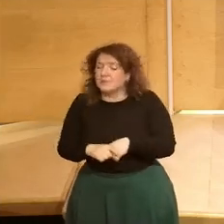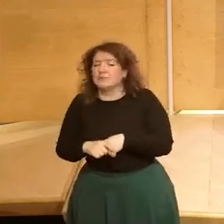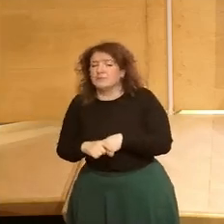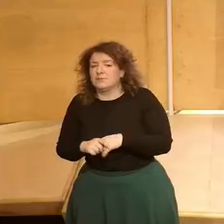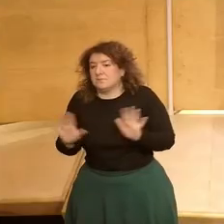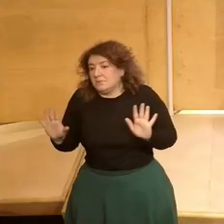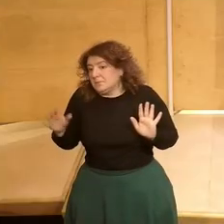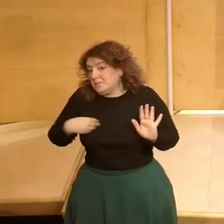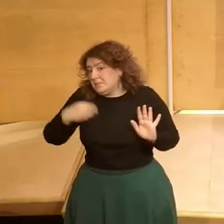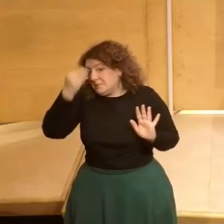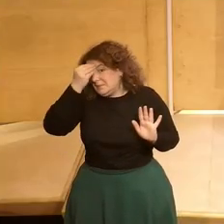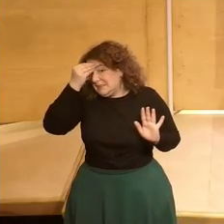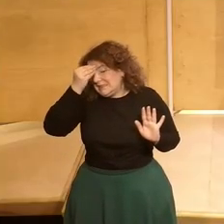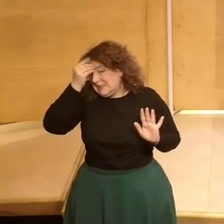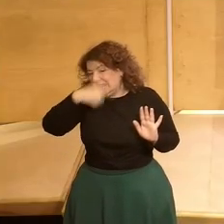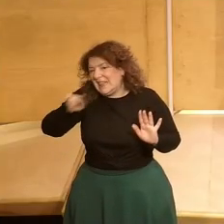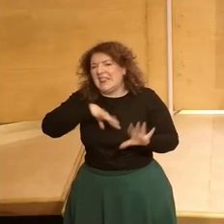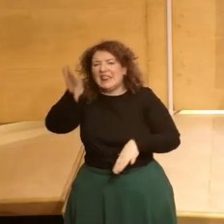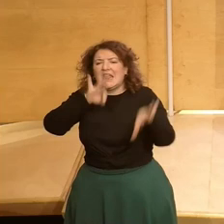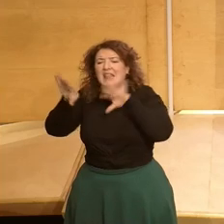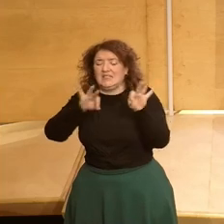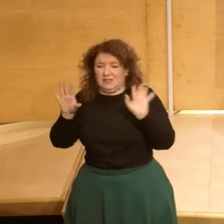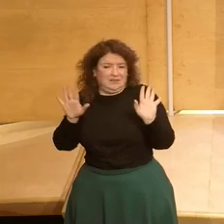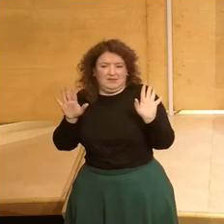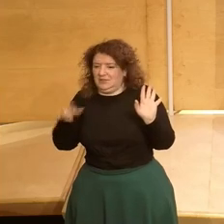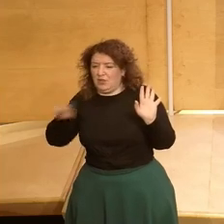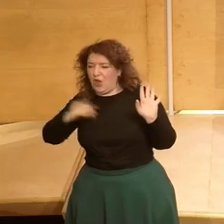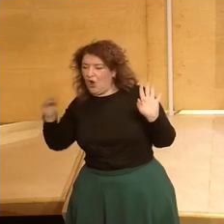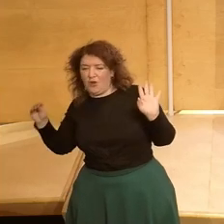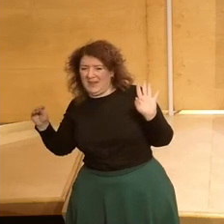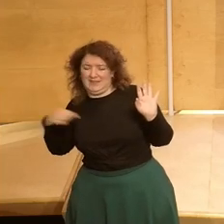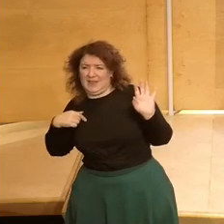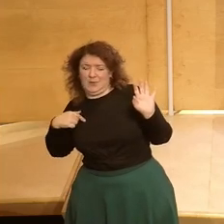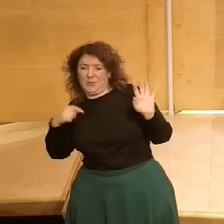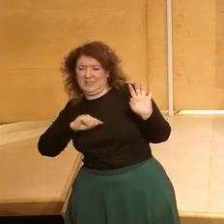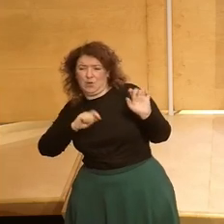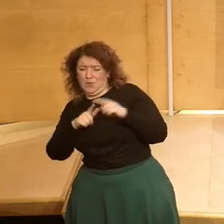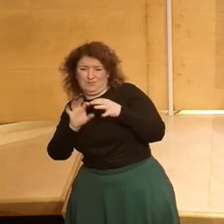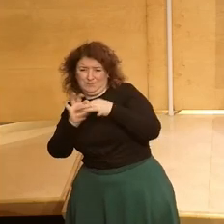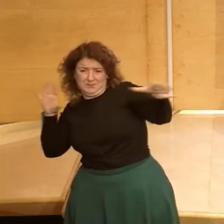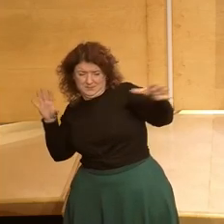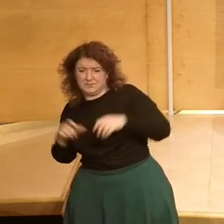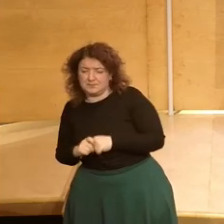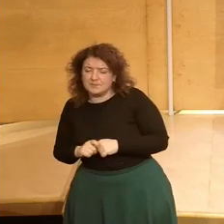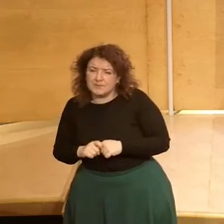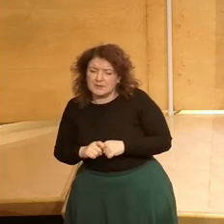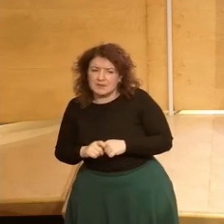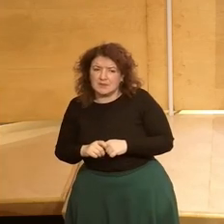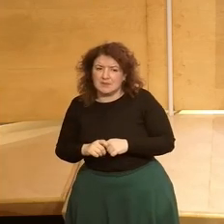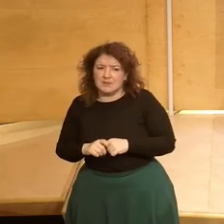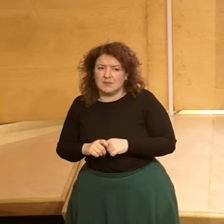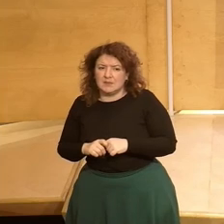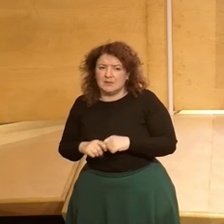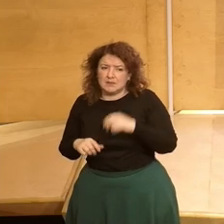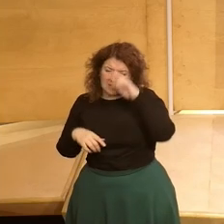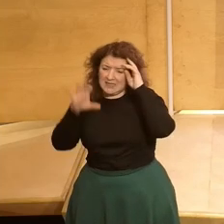esto creo que también condiciona mucho que el poder de decisiones esté muy alejado de nuestras necesidades esto también tiene que ver con la desafección política